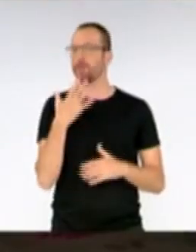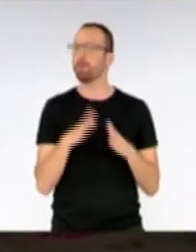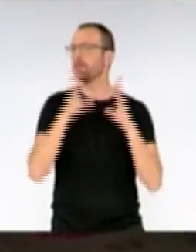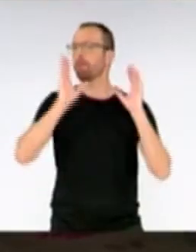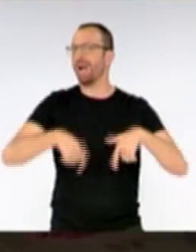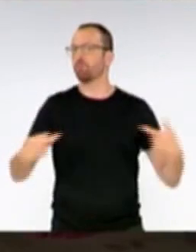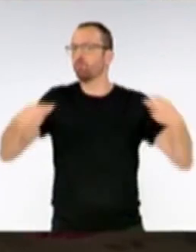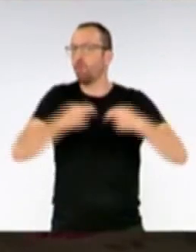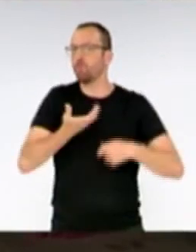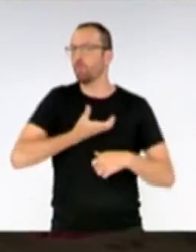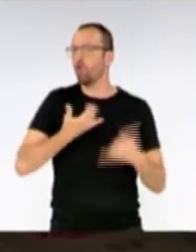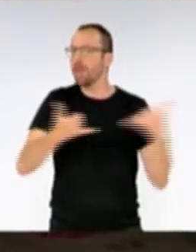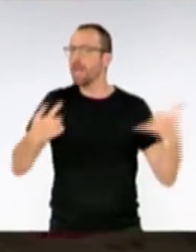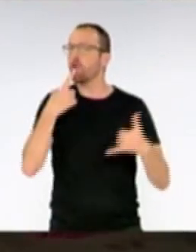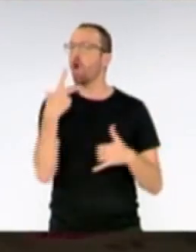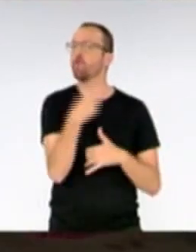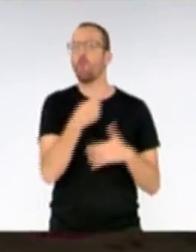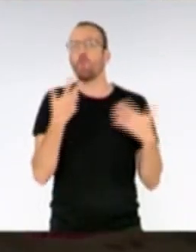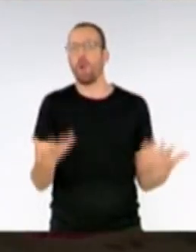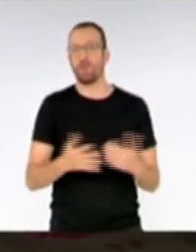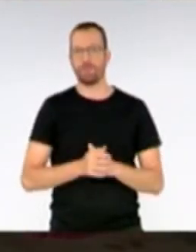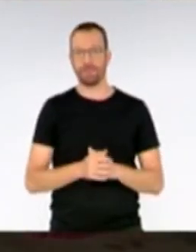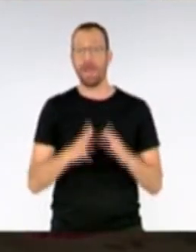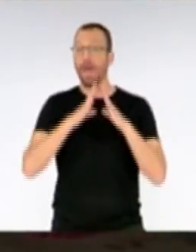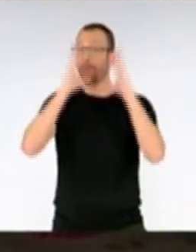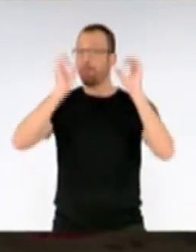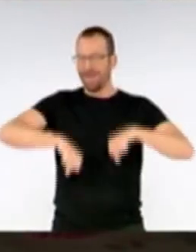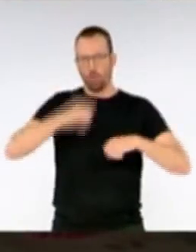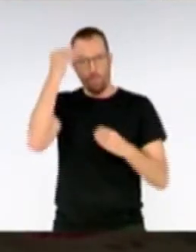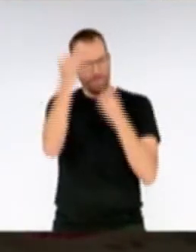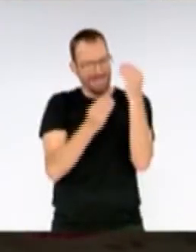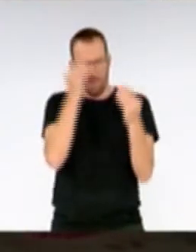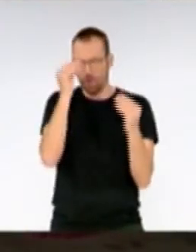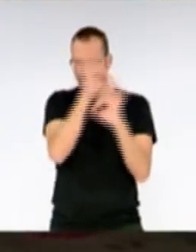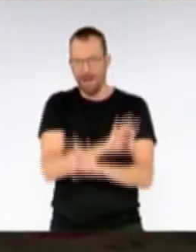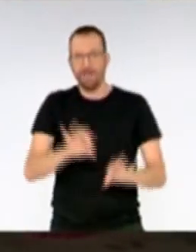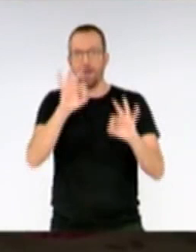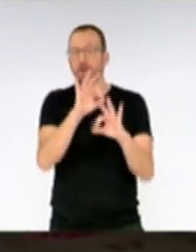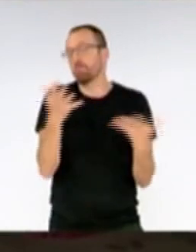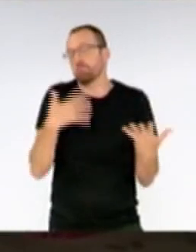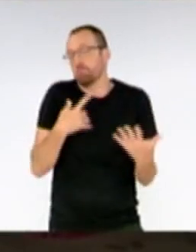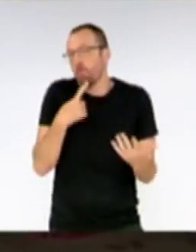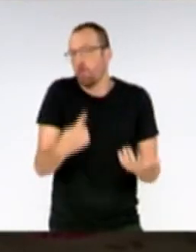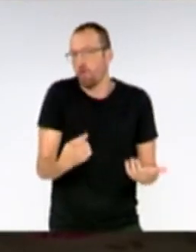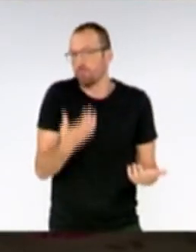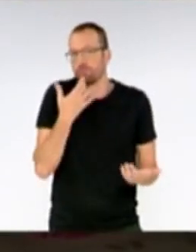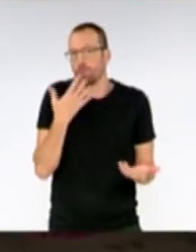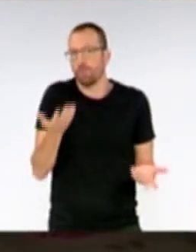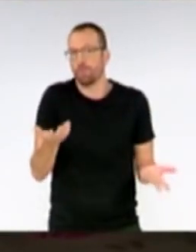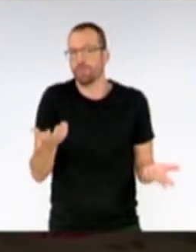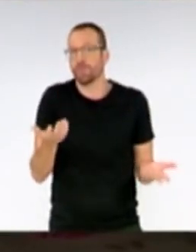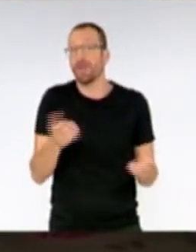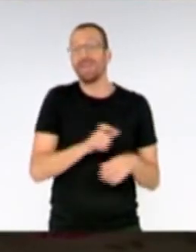pactos tiene alguna línea roja? Bueno, de pactos para nada no lo hemos pensado, pero por poner y decir algo y poner alguna línea roja, pues